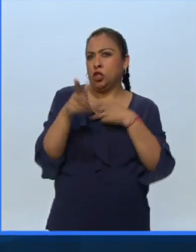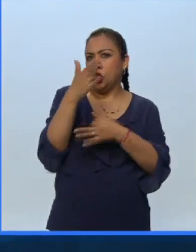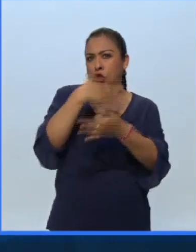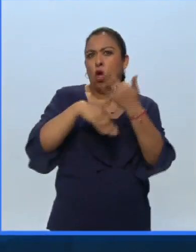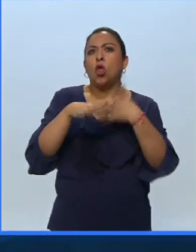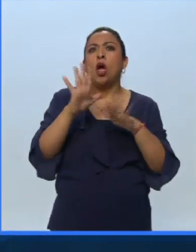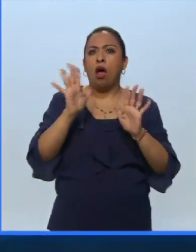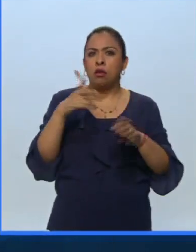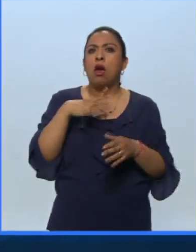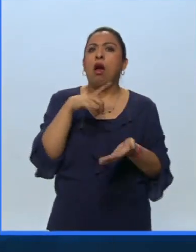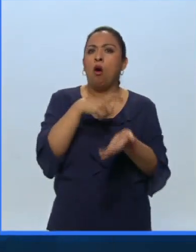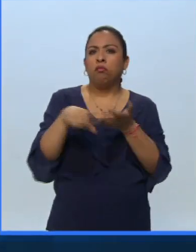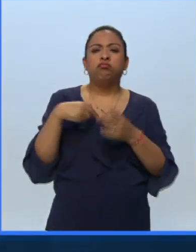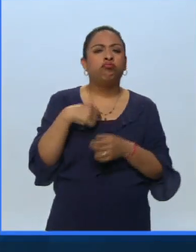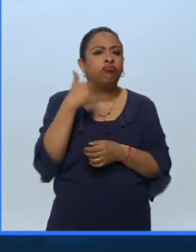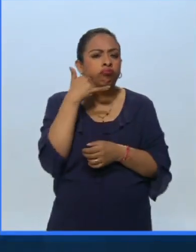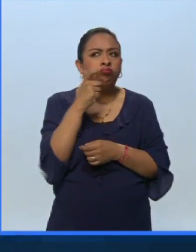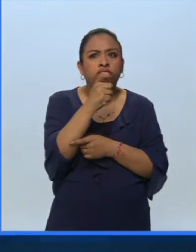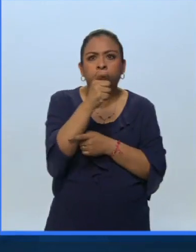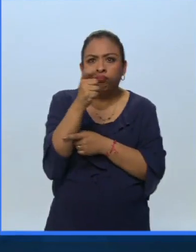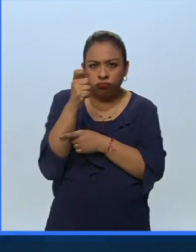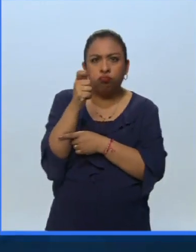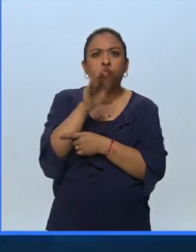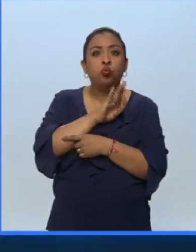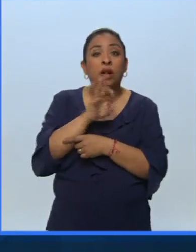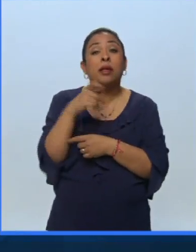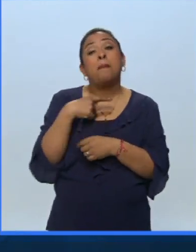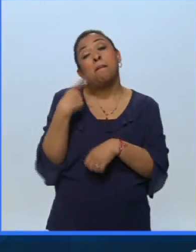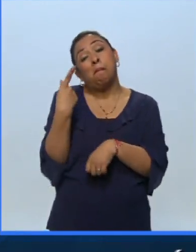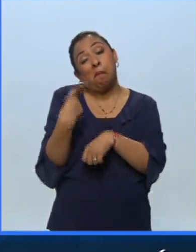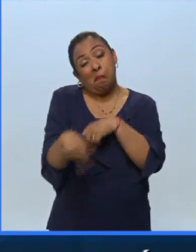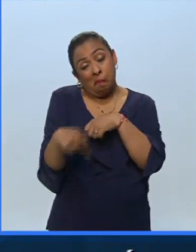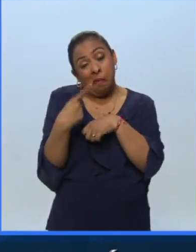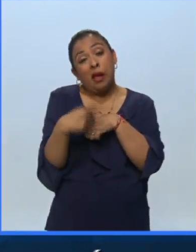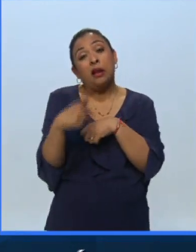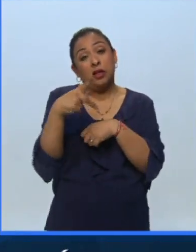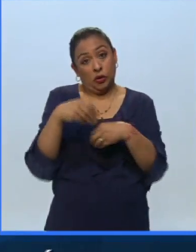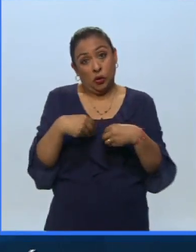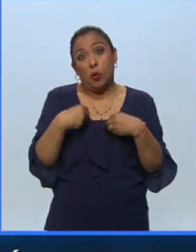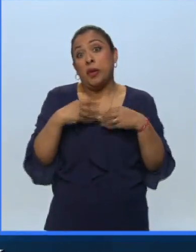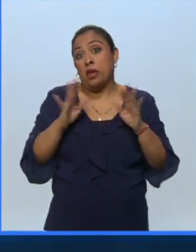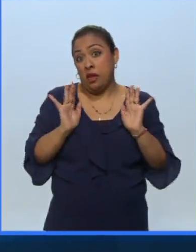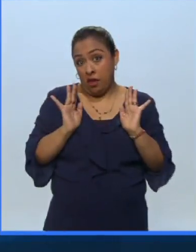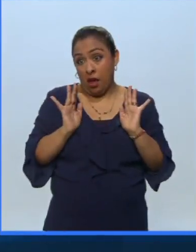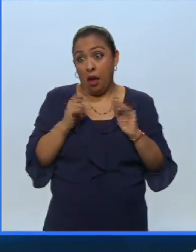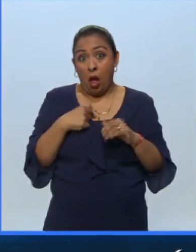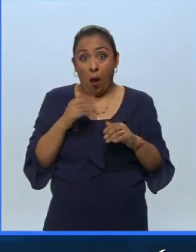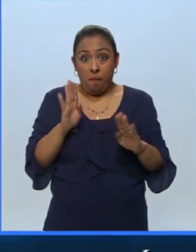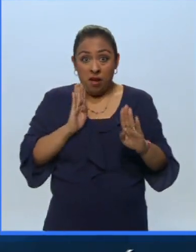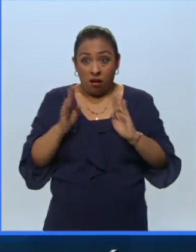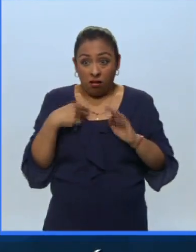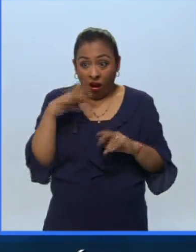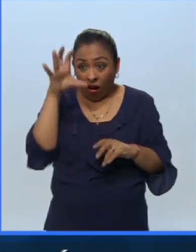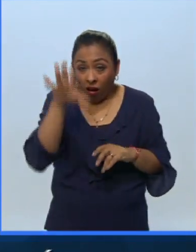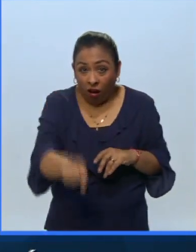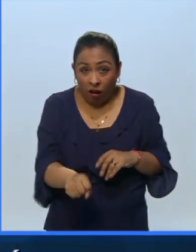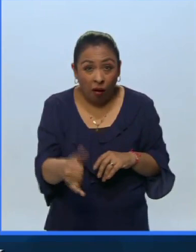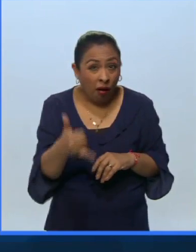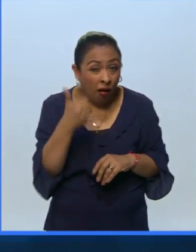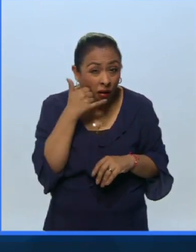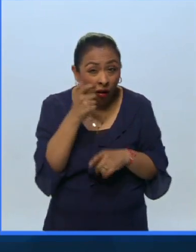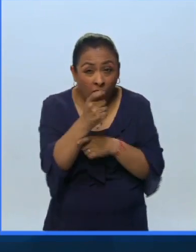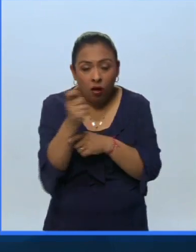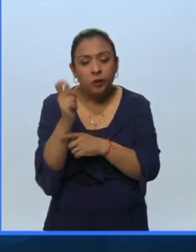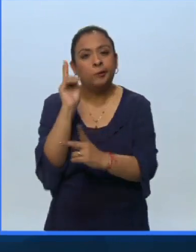muchos tienen celular y al riesgo de su vida porque si el militar recoge uno con un vídeo